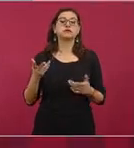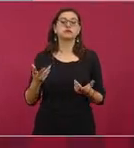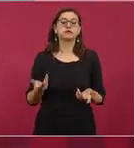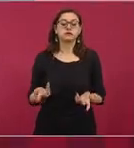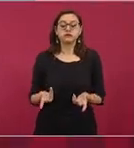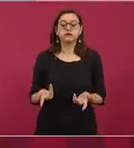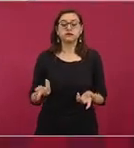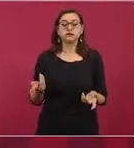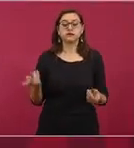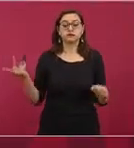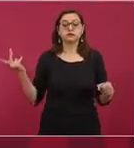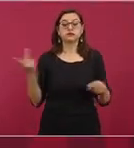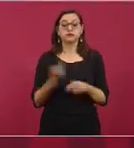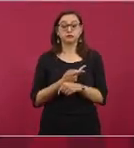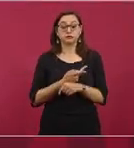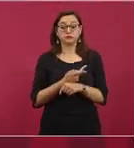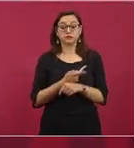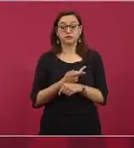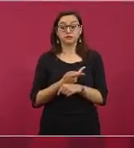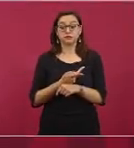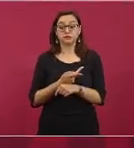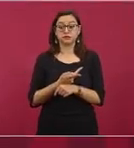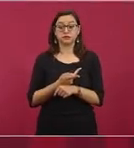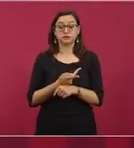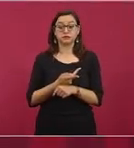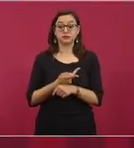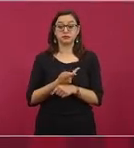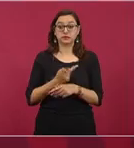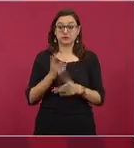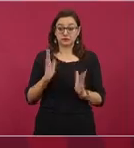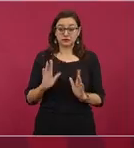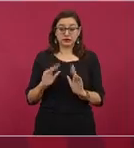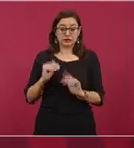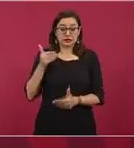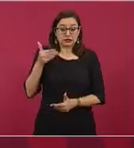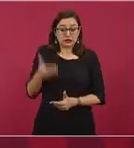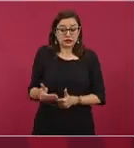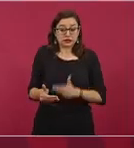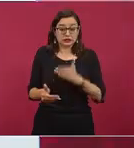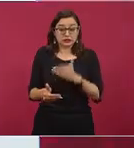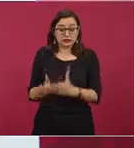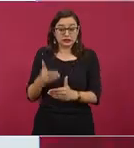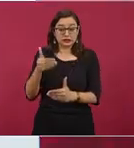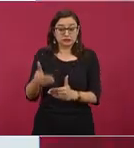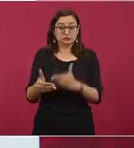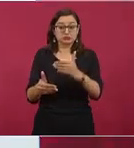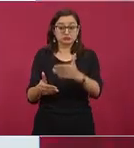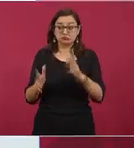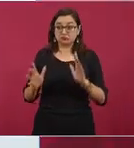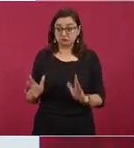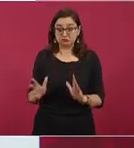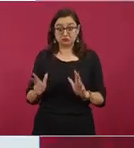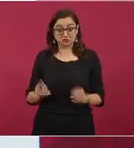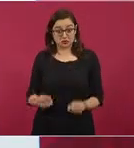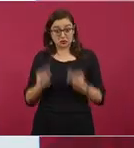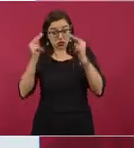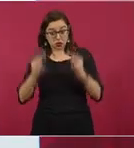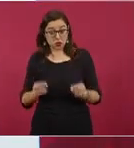estamos en un mundo de libre mercado